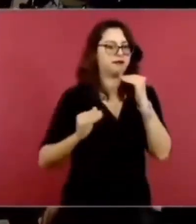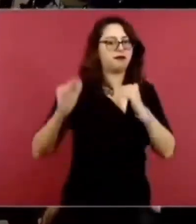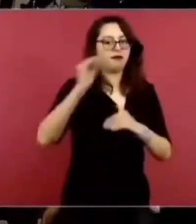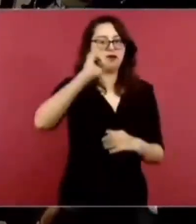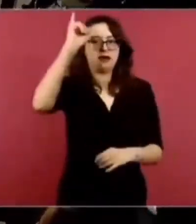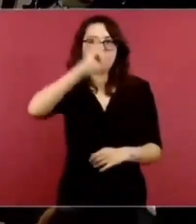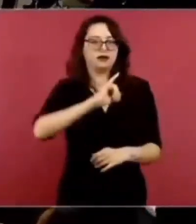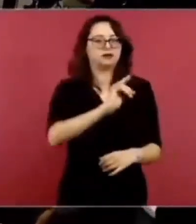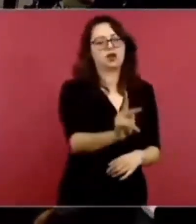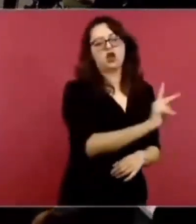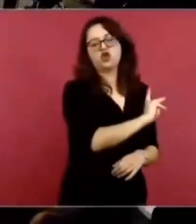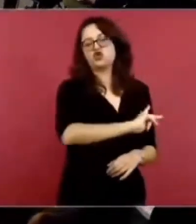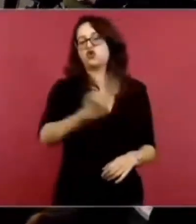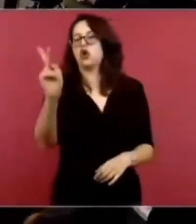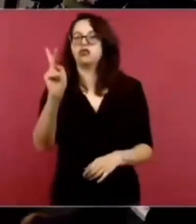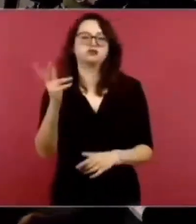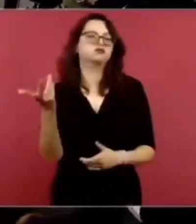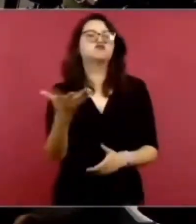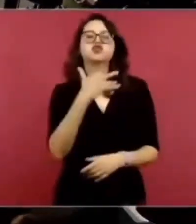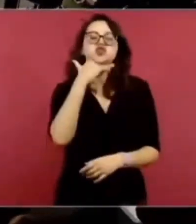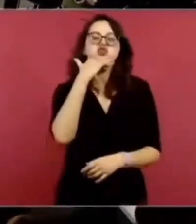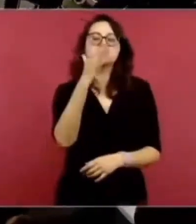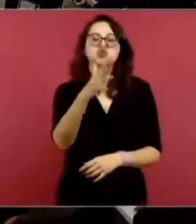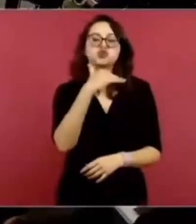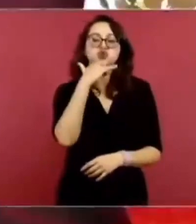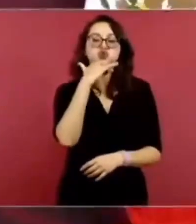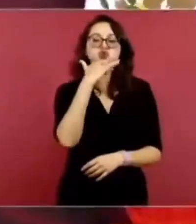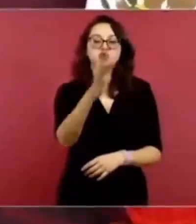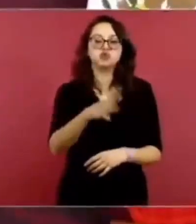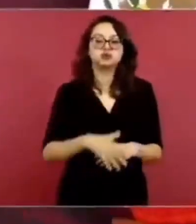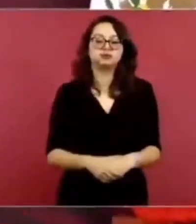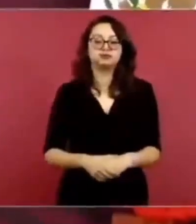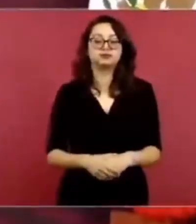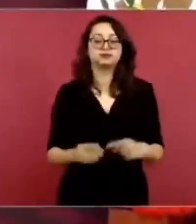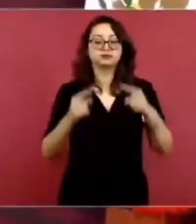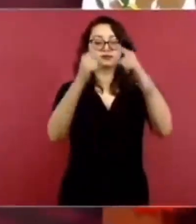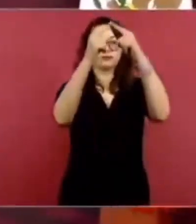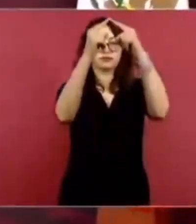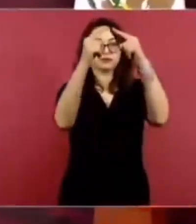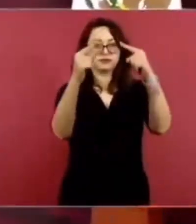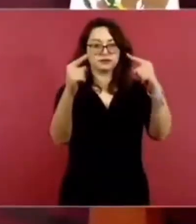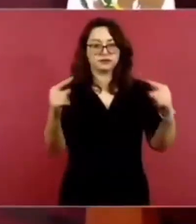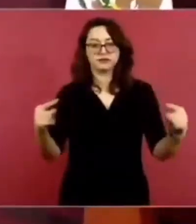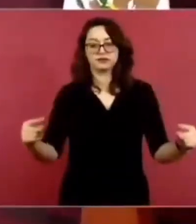es que es una pirámide en la punta están los dueños